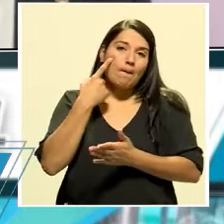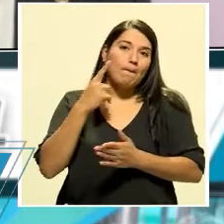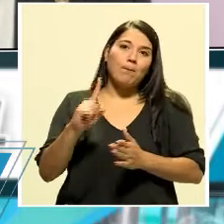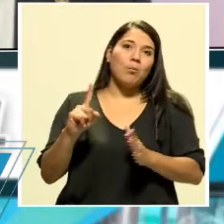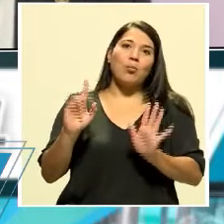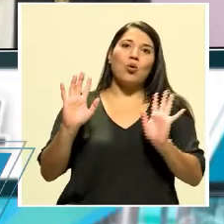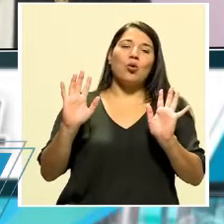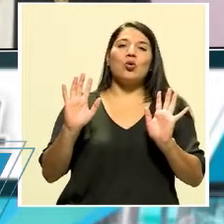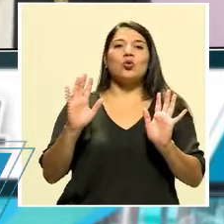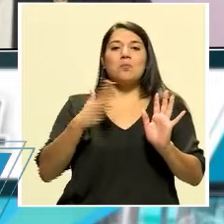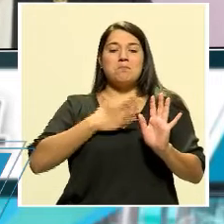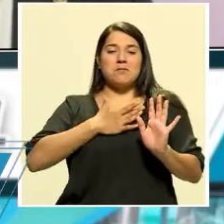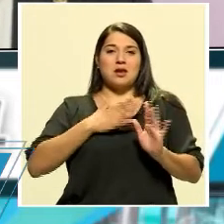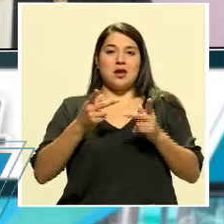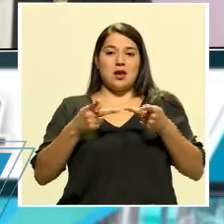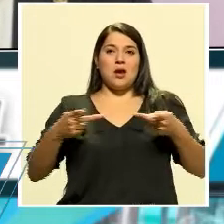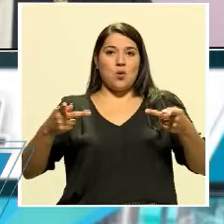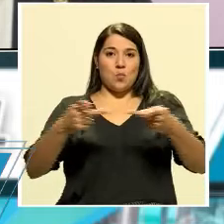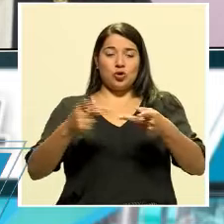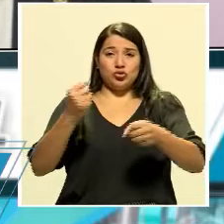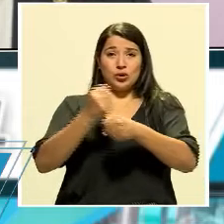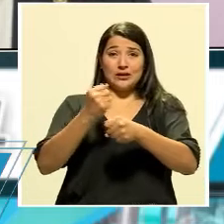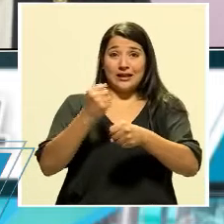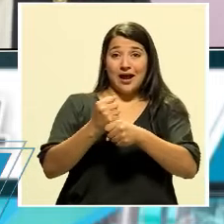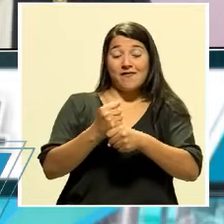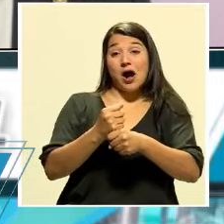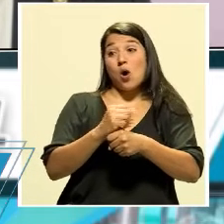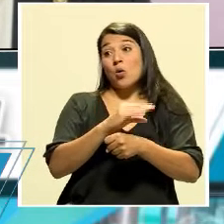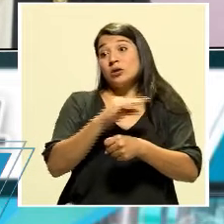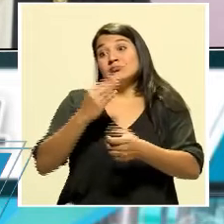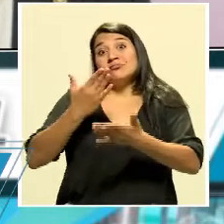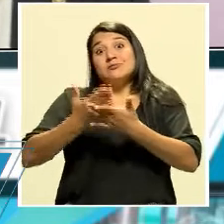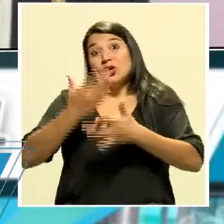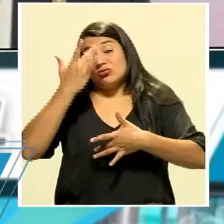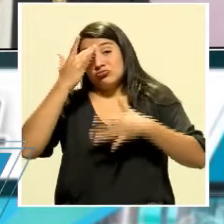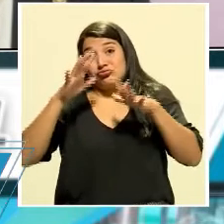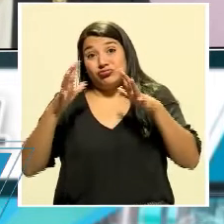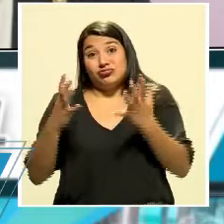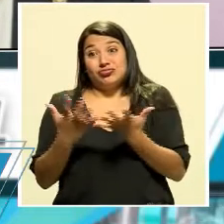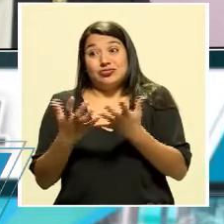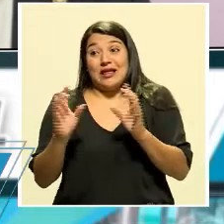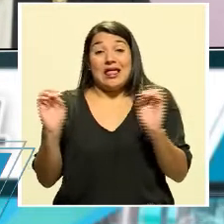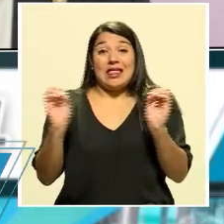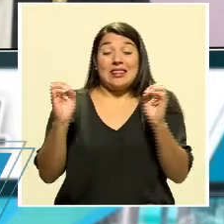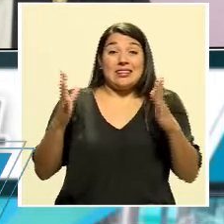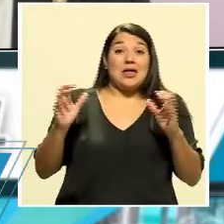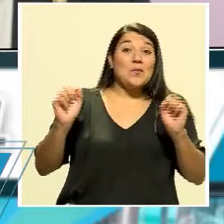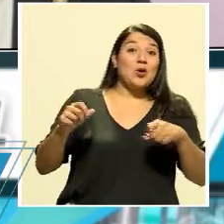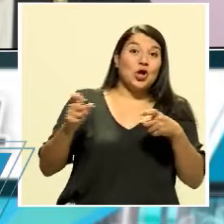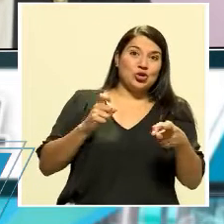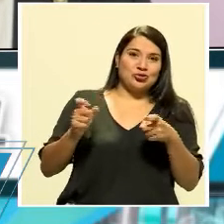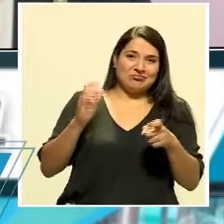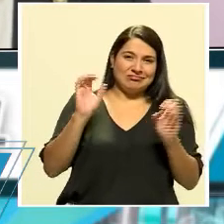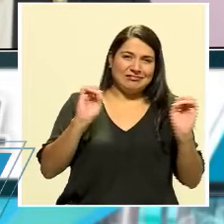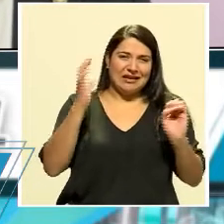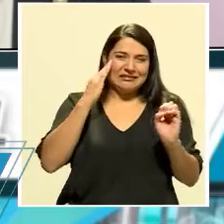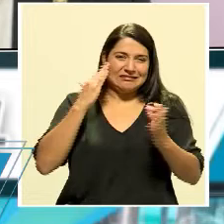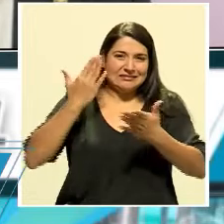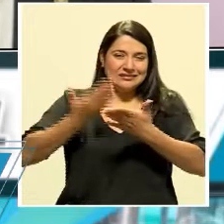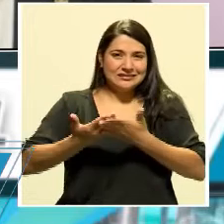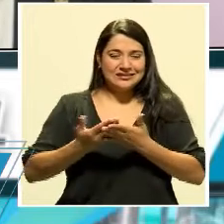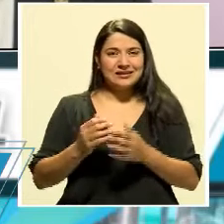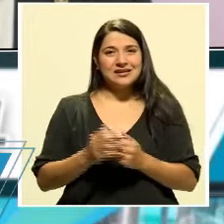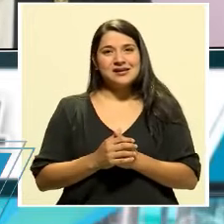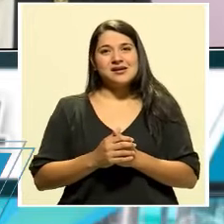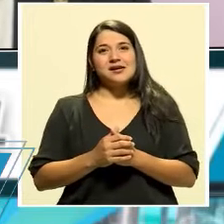propios del cargo y en medio de una pandemia que nadie previó, nadie pudo decir, ¿verdad? En el 2020 ya venía la pandemia, ¿verdad? Ministro Salas